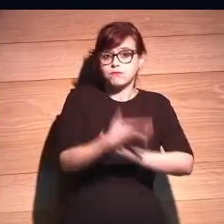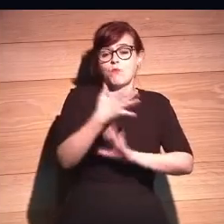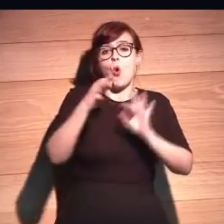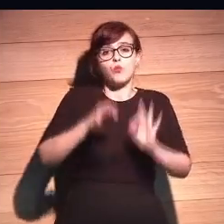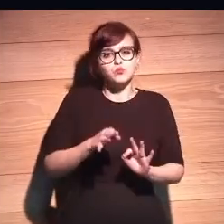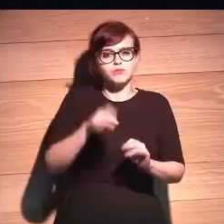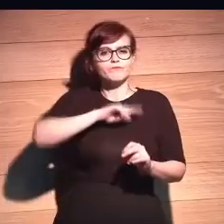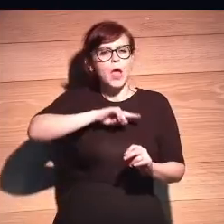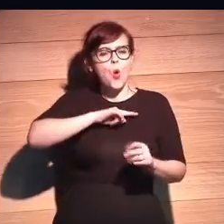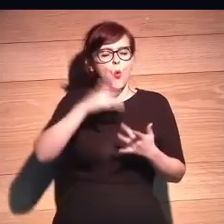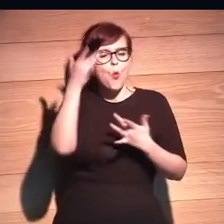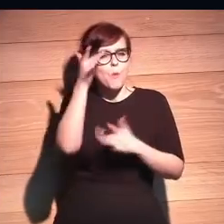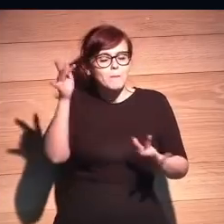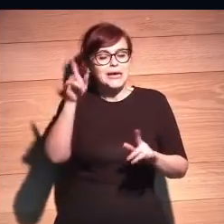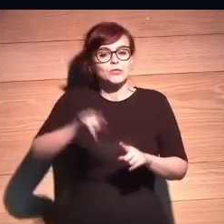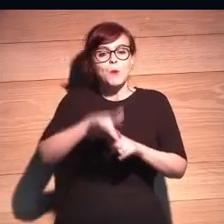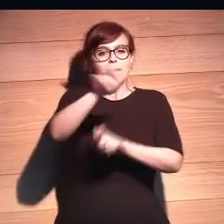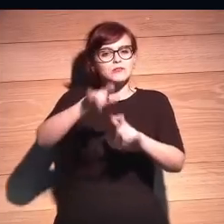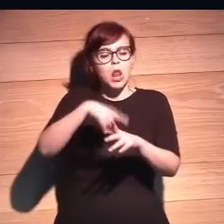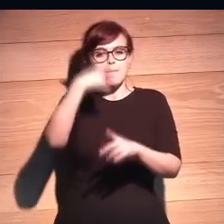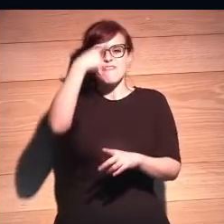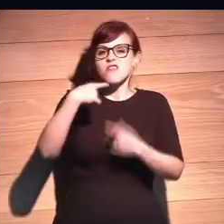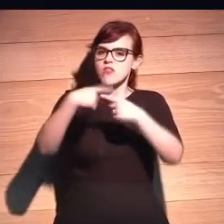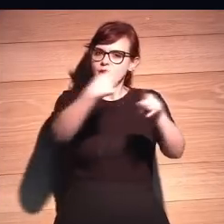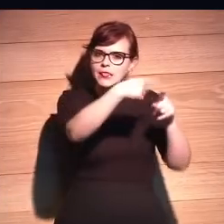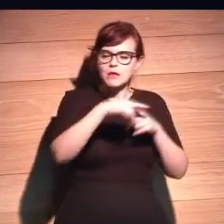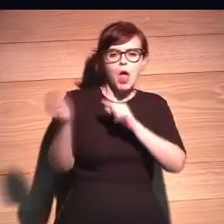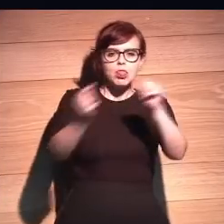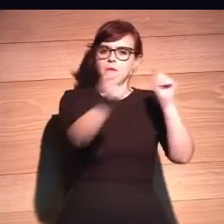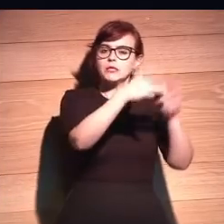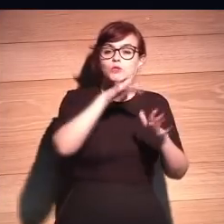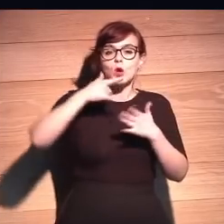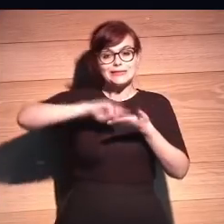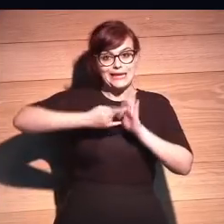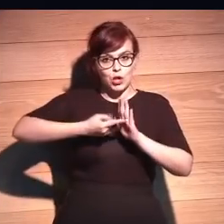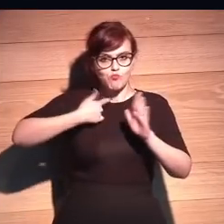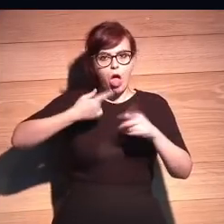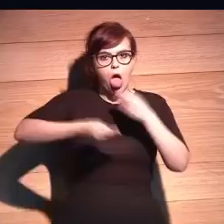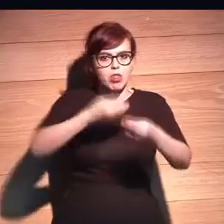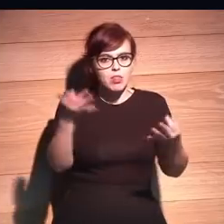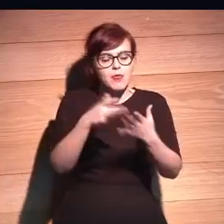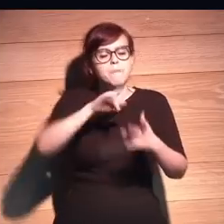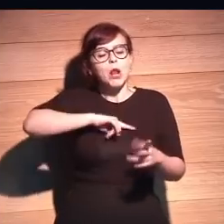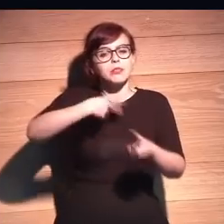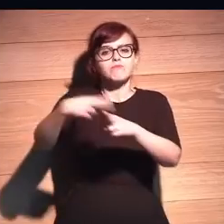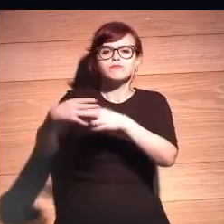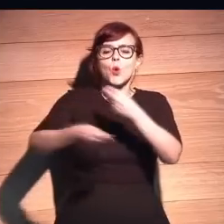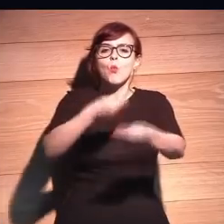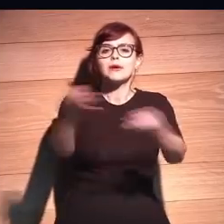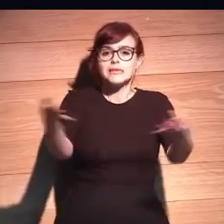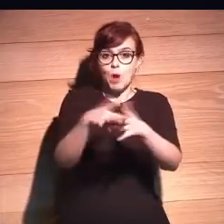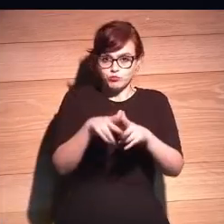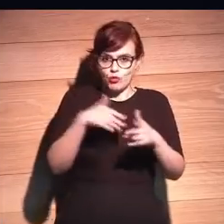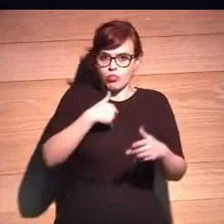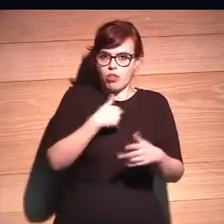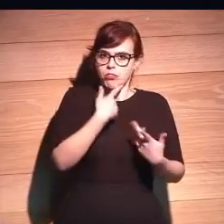mismo espíritu humanista, con la idea de juntar a personas muy diversas a debatir sobre lo que podemos hacer técnicamente y lo que debemos hacer ética y políticamente como